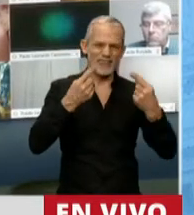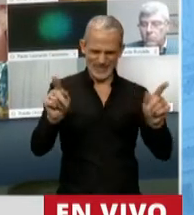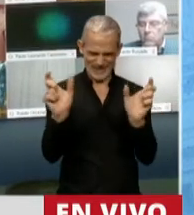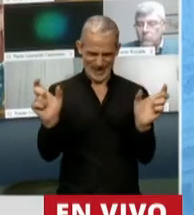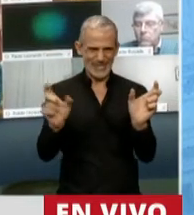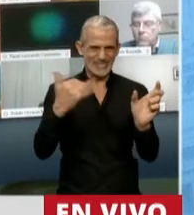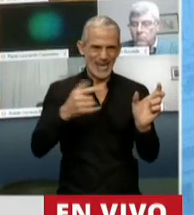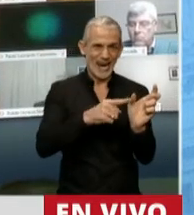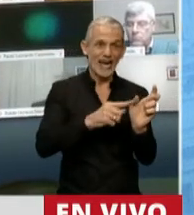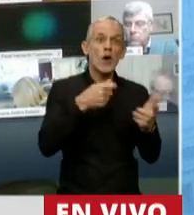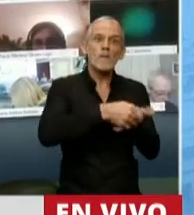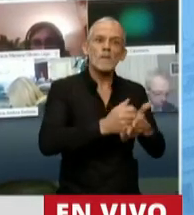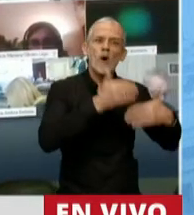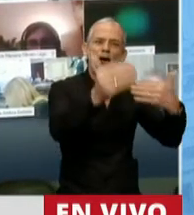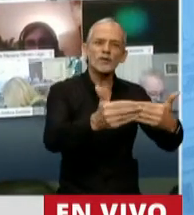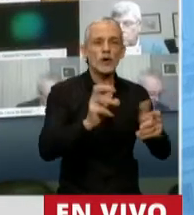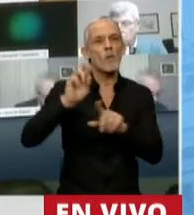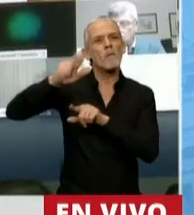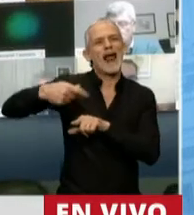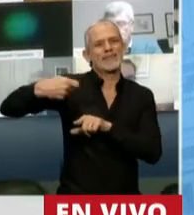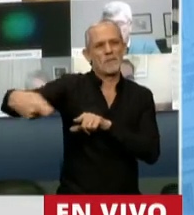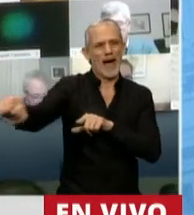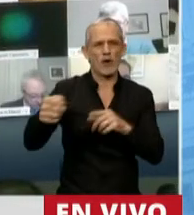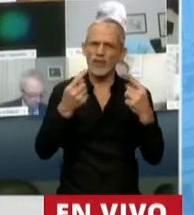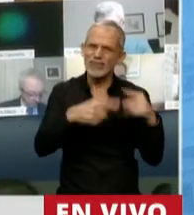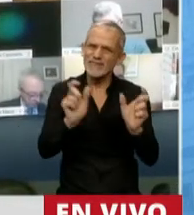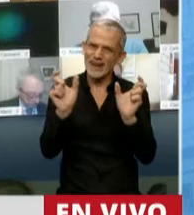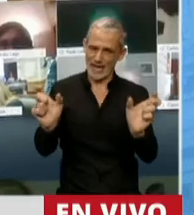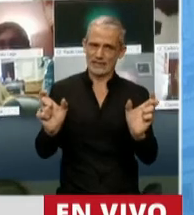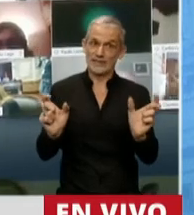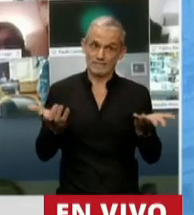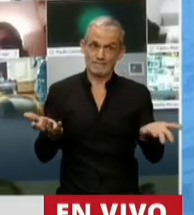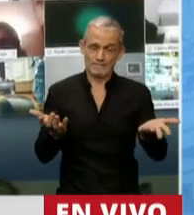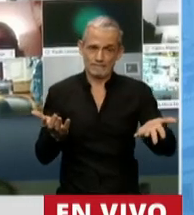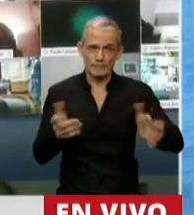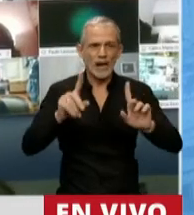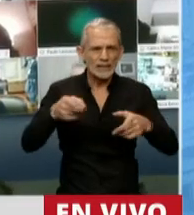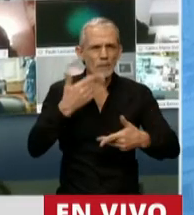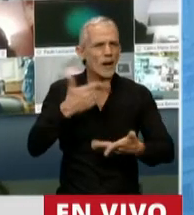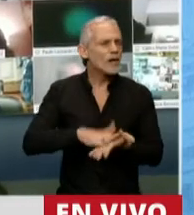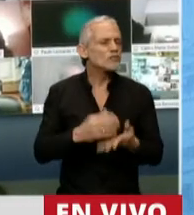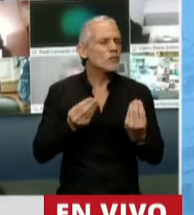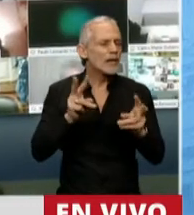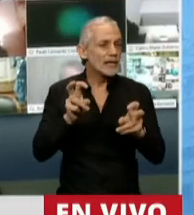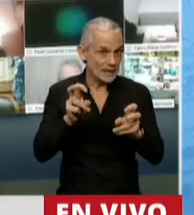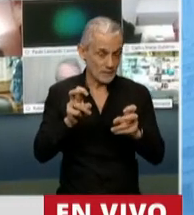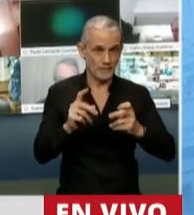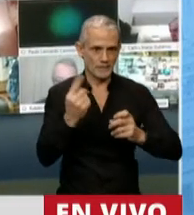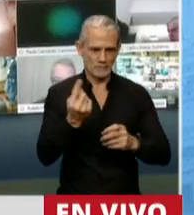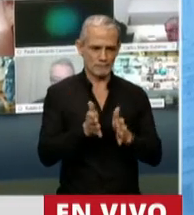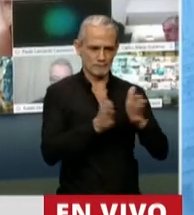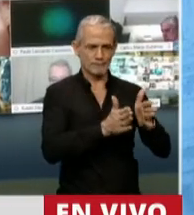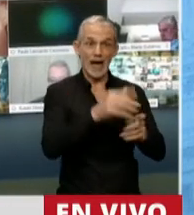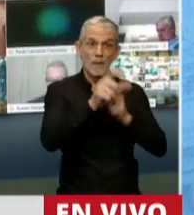existente entre una moratoria y un plan de pagos. Por supuesto que también tenemos que hacer referencia que por un lado están